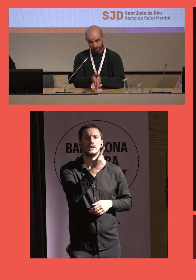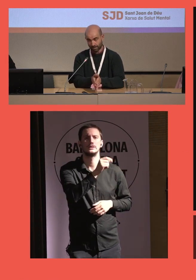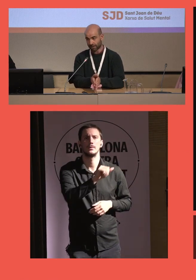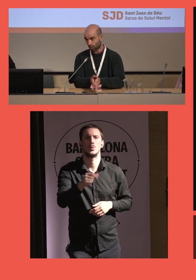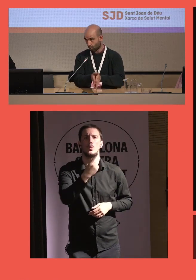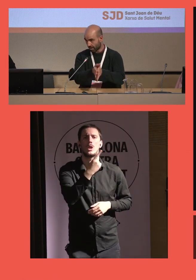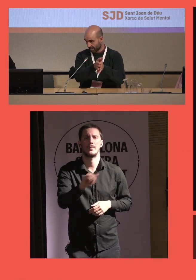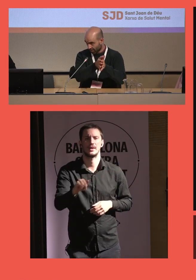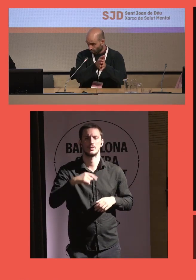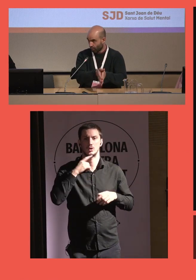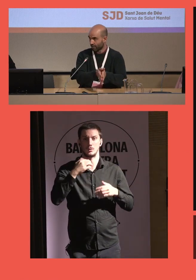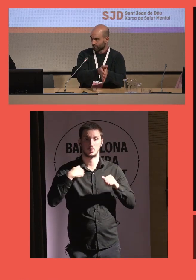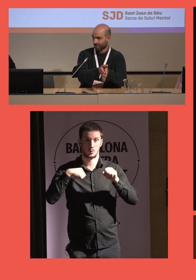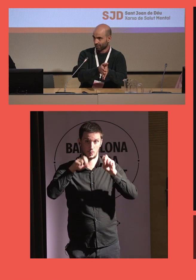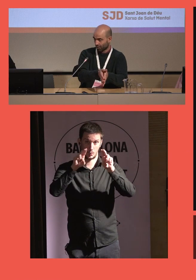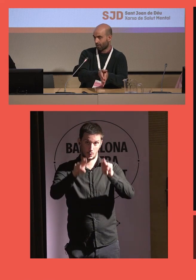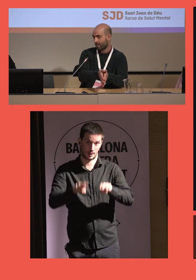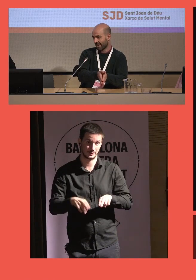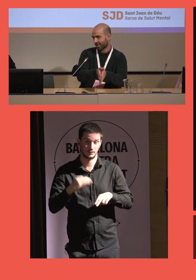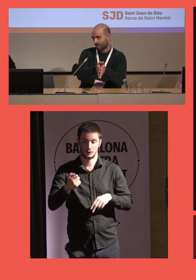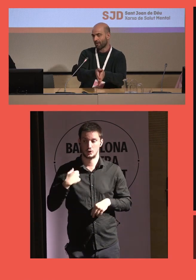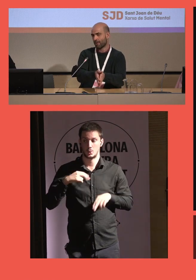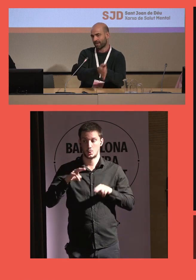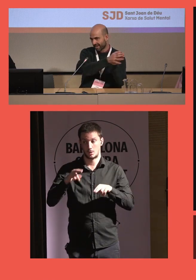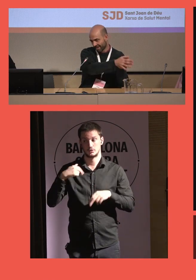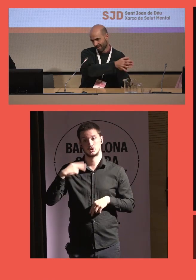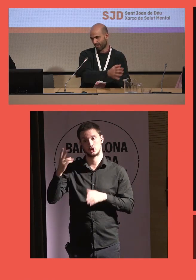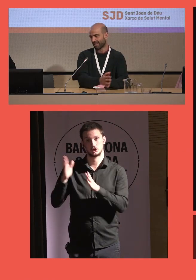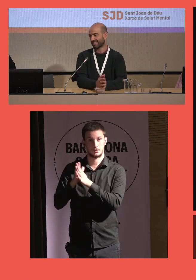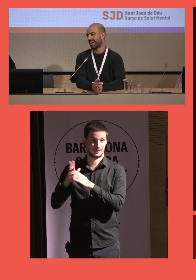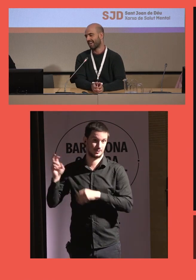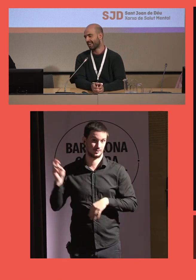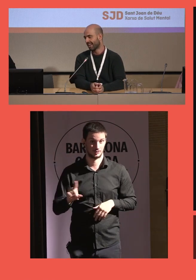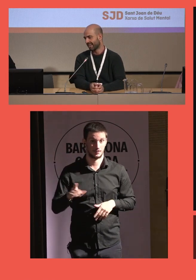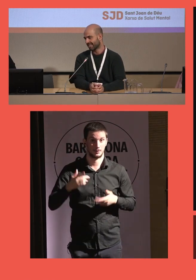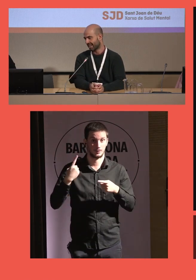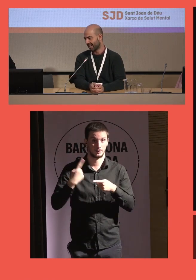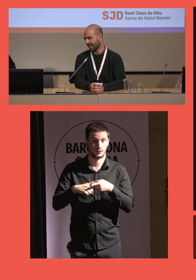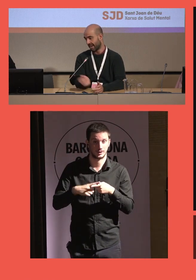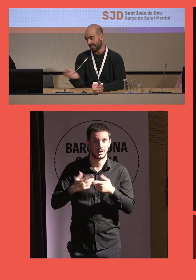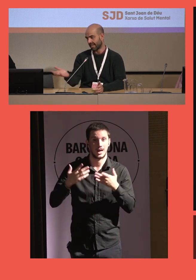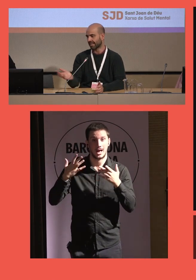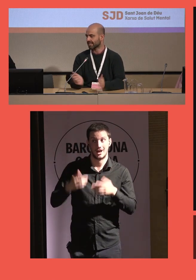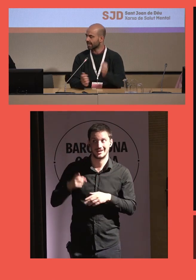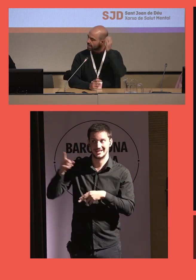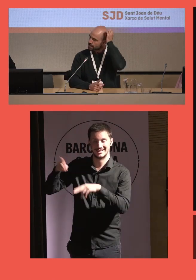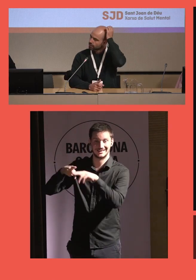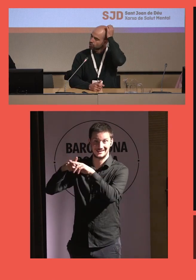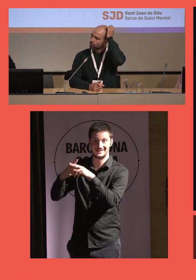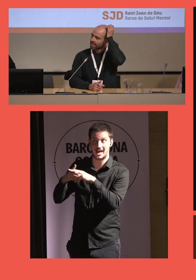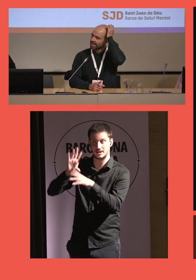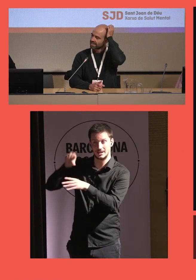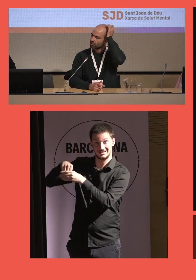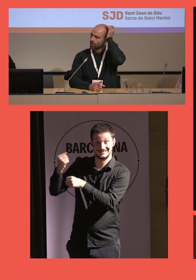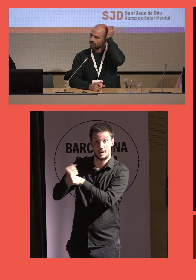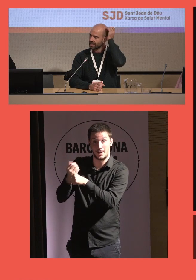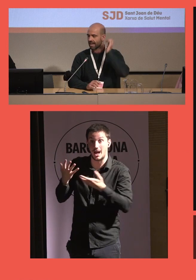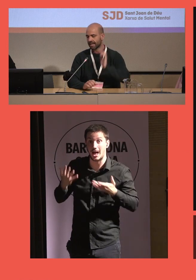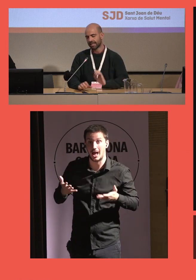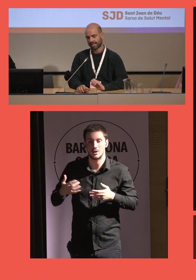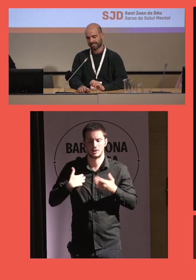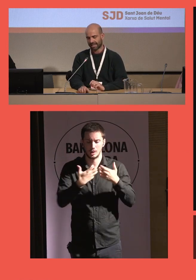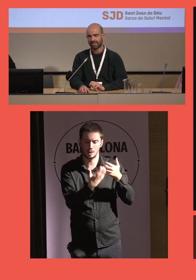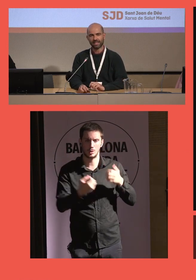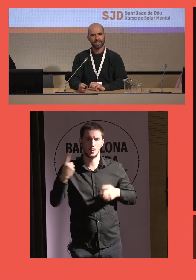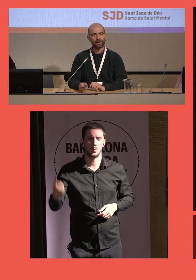precisamente los jueves. hecho, hoy dos compañeras no han podido venir porque están en el taller que están realizando y son talleres de una hora y